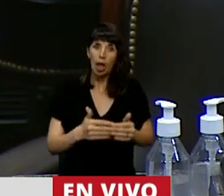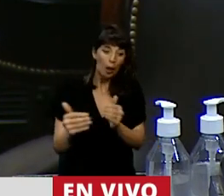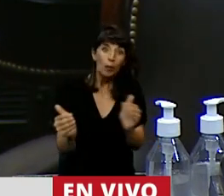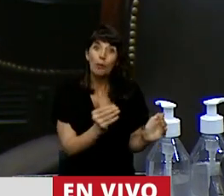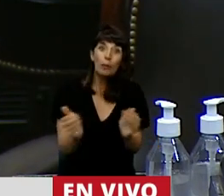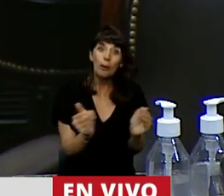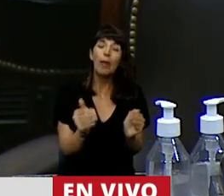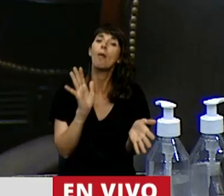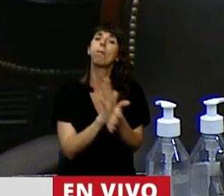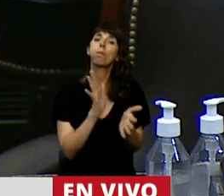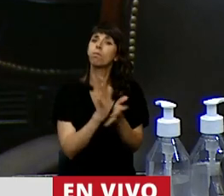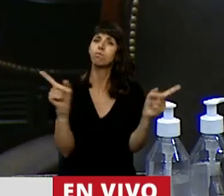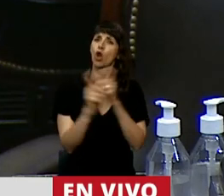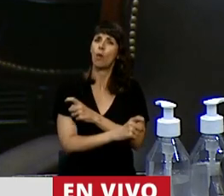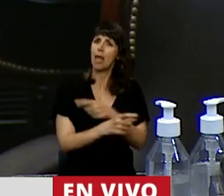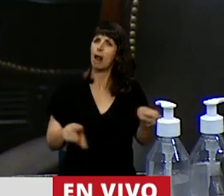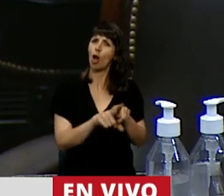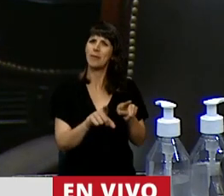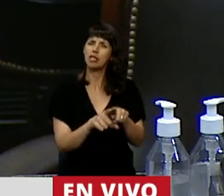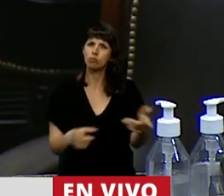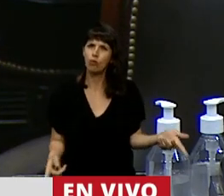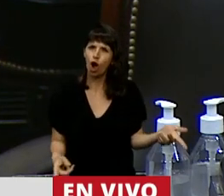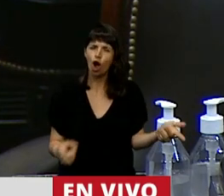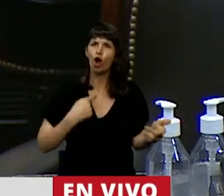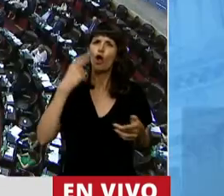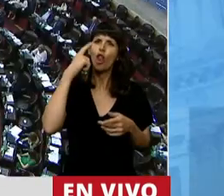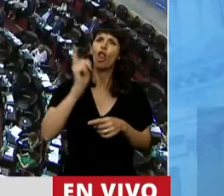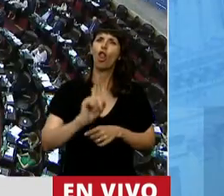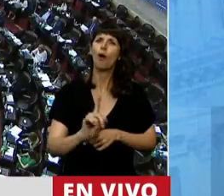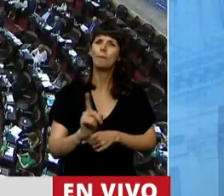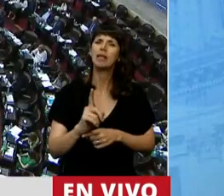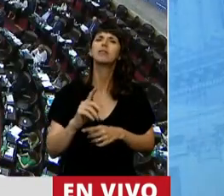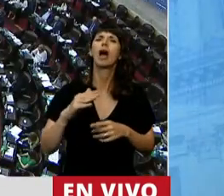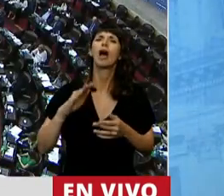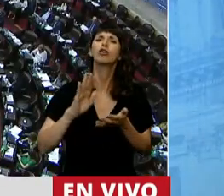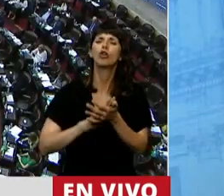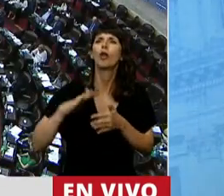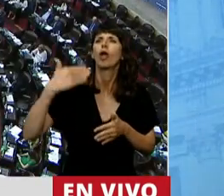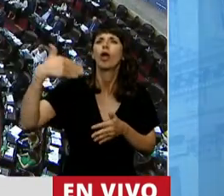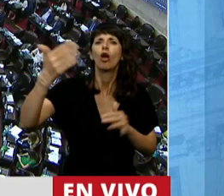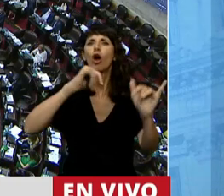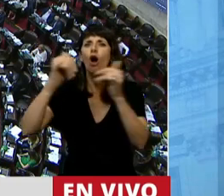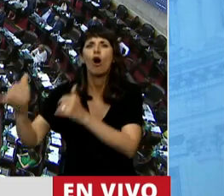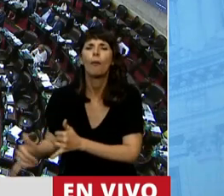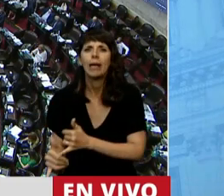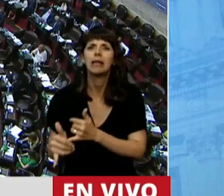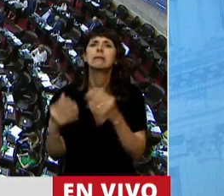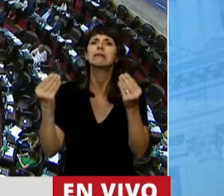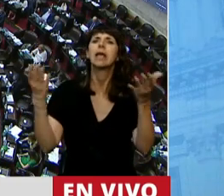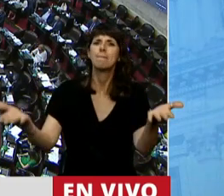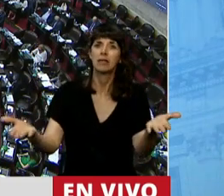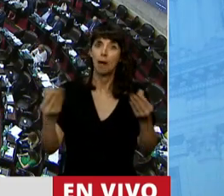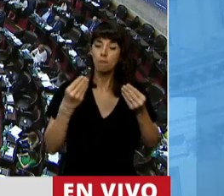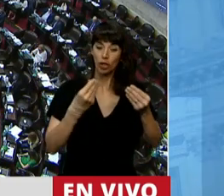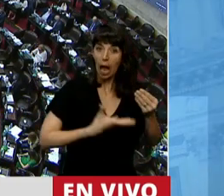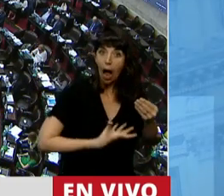es eso, un problema, sin pensar en las consecuencias para los jóvenes y los adolescentes. Porque les cuento que